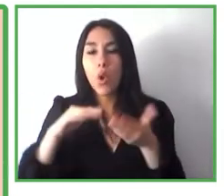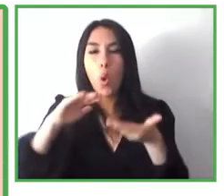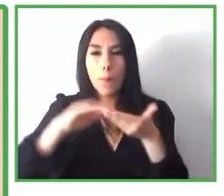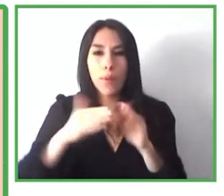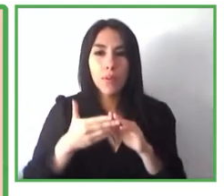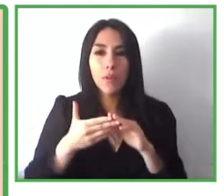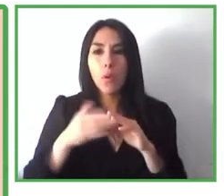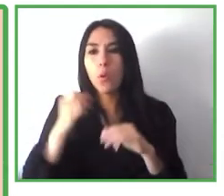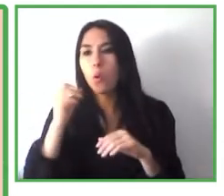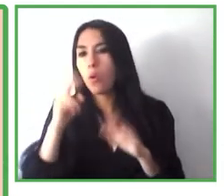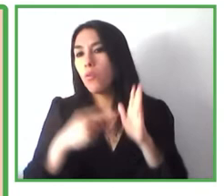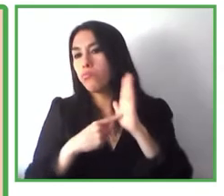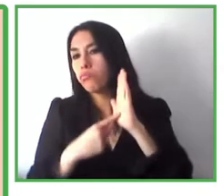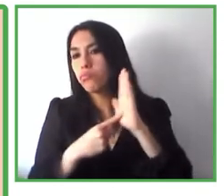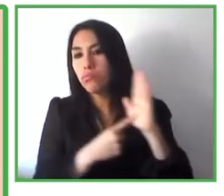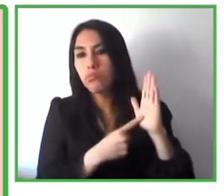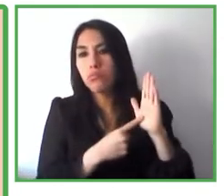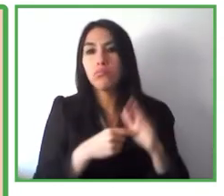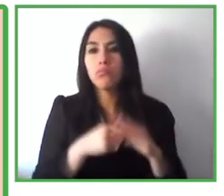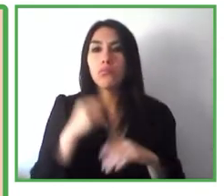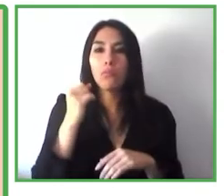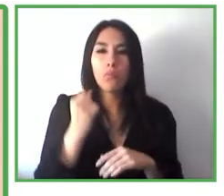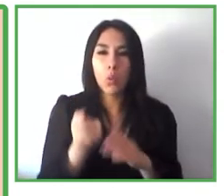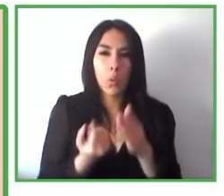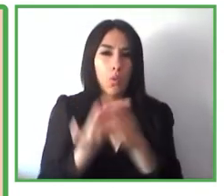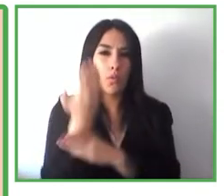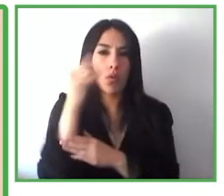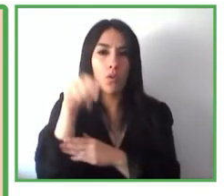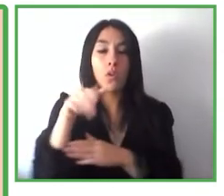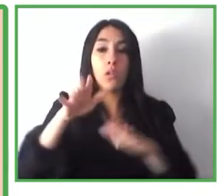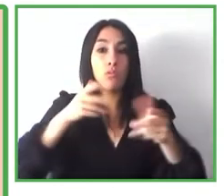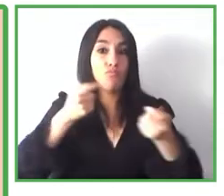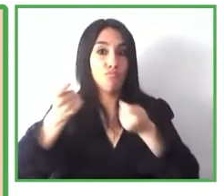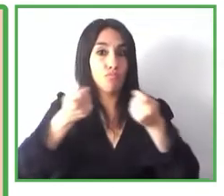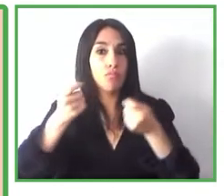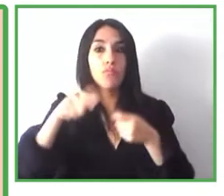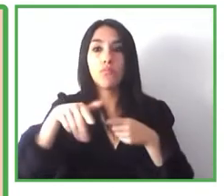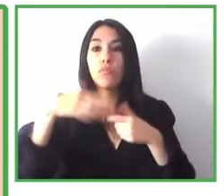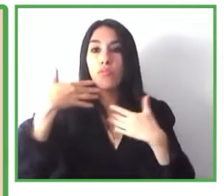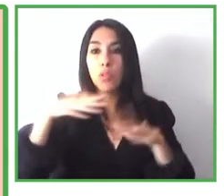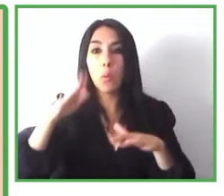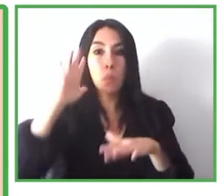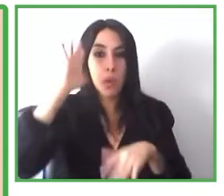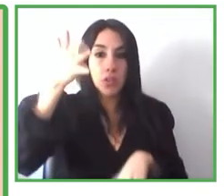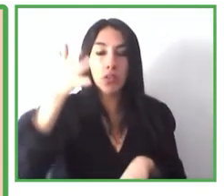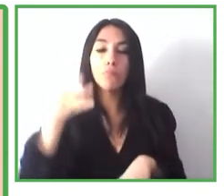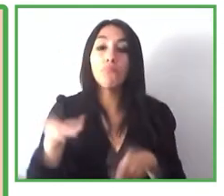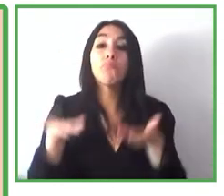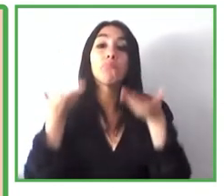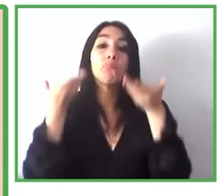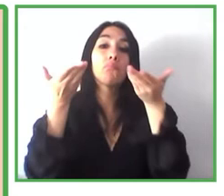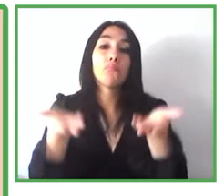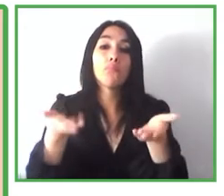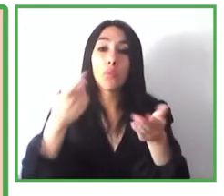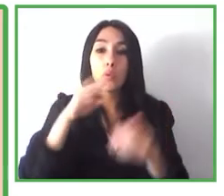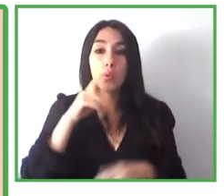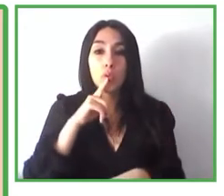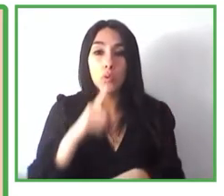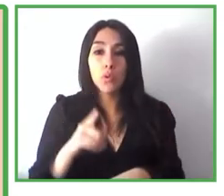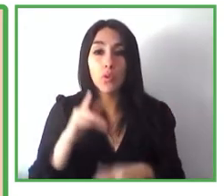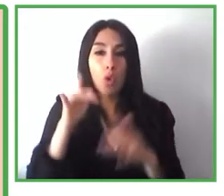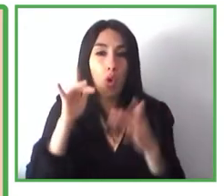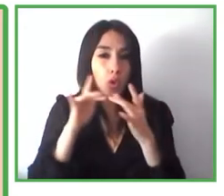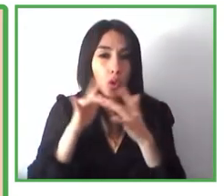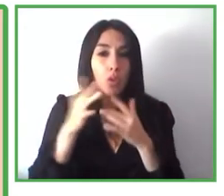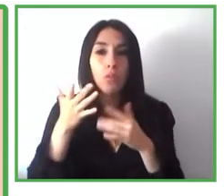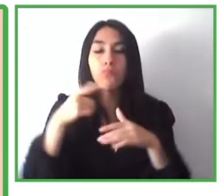en su negocio para poder entregar experiencia verdaderamente personalizadas y sobre todo accesibles para todas